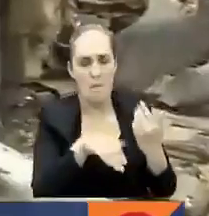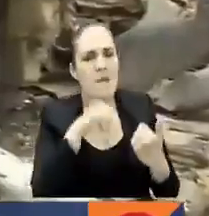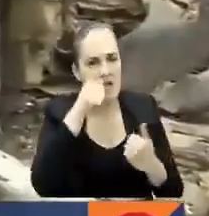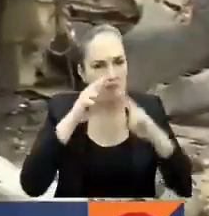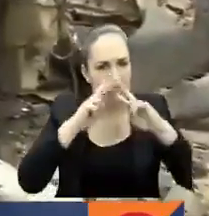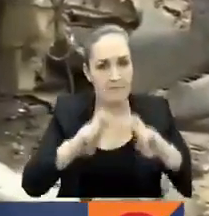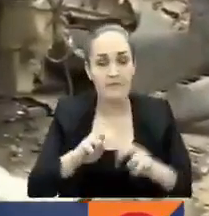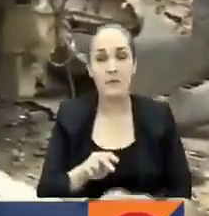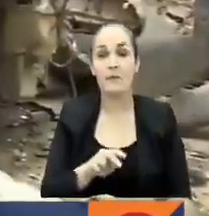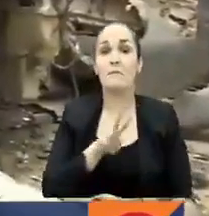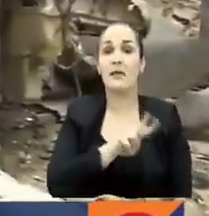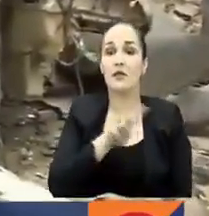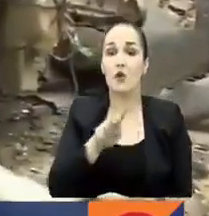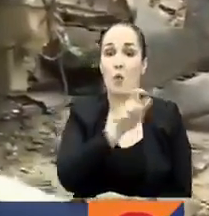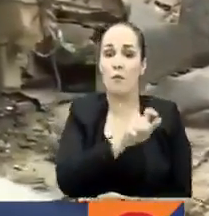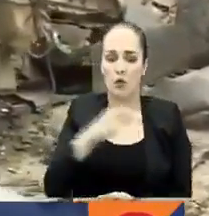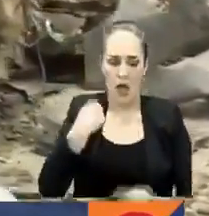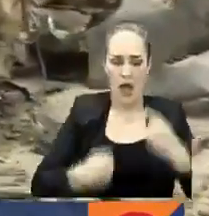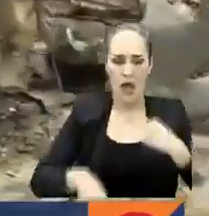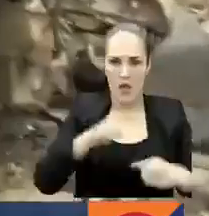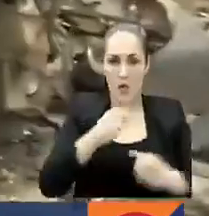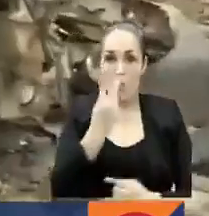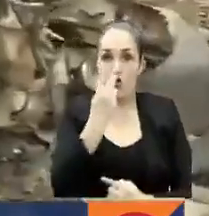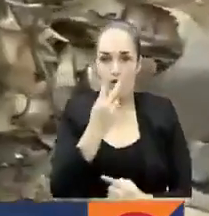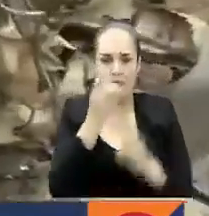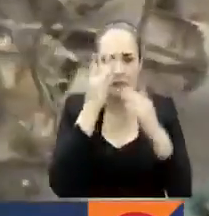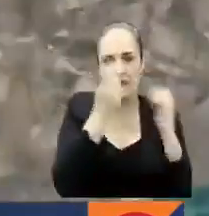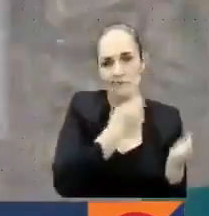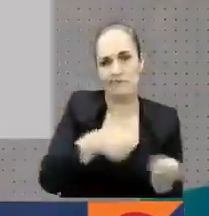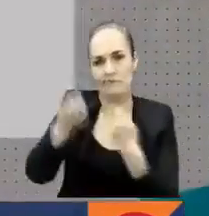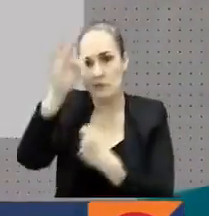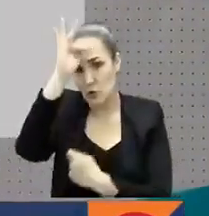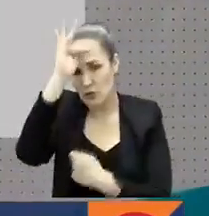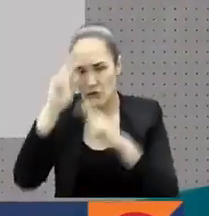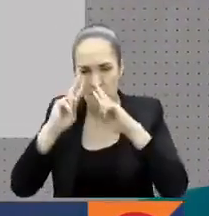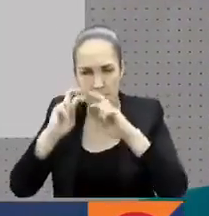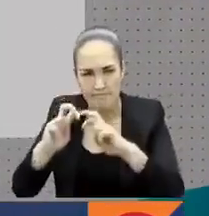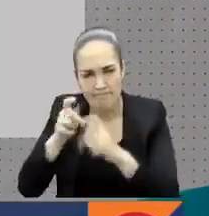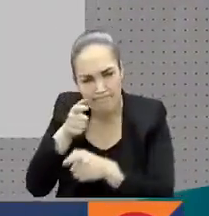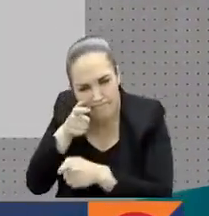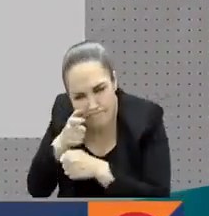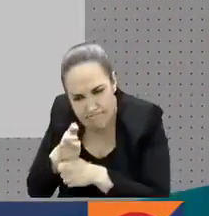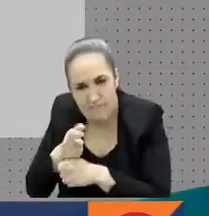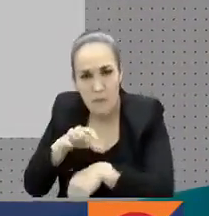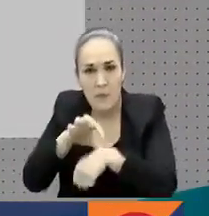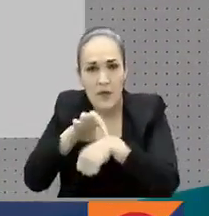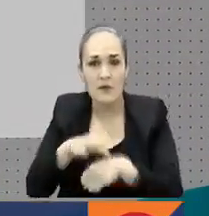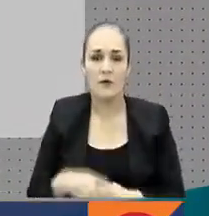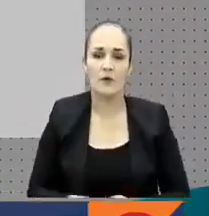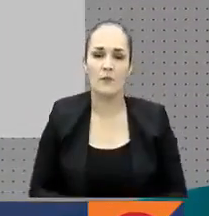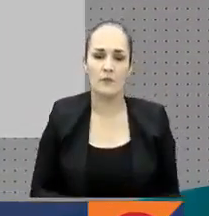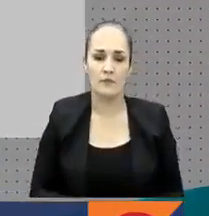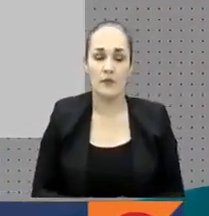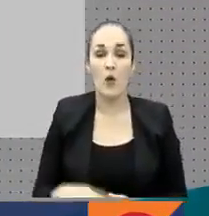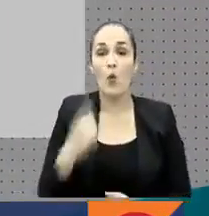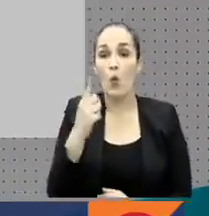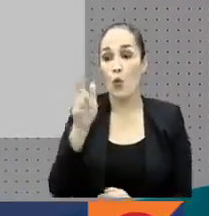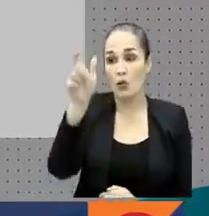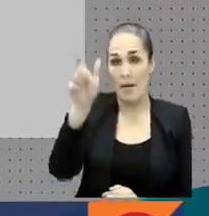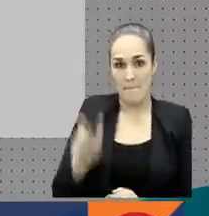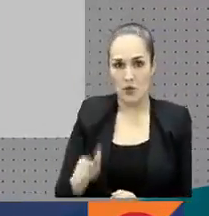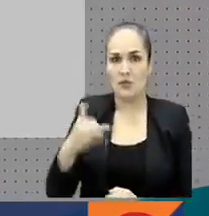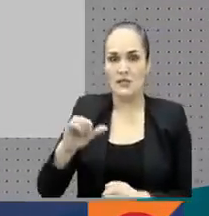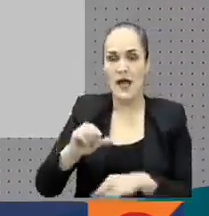heridos por el ataque, dos siguen bajo observación médica. El secretario de Planeación fue intervenido, se le hizo una